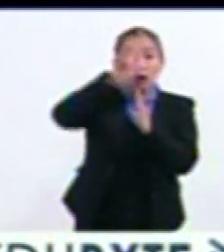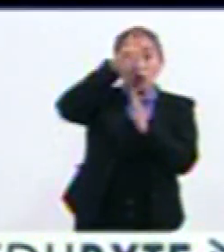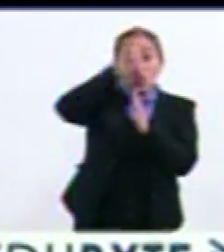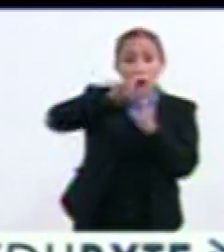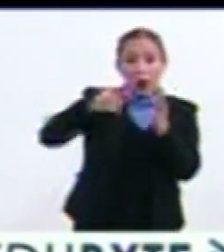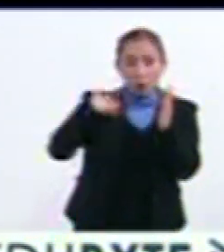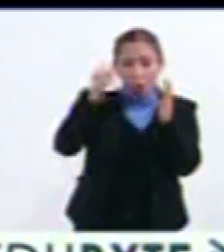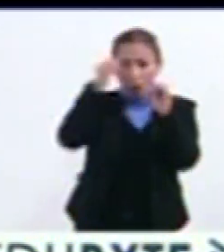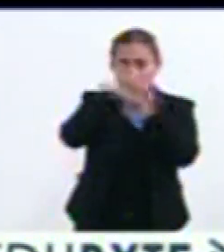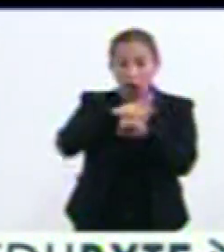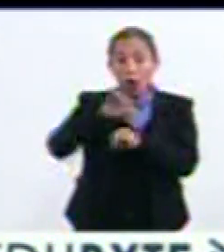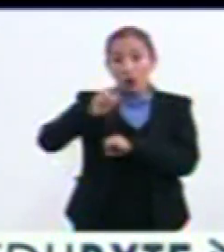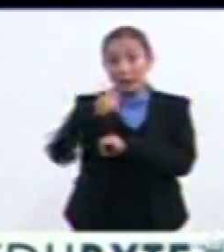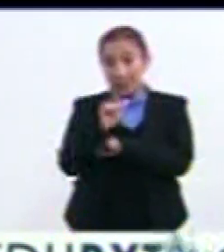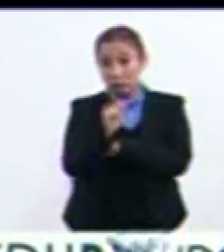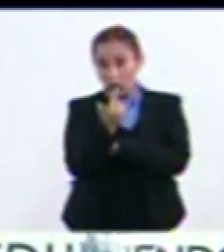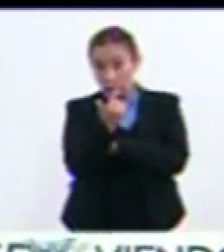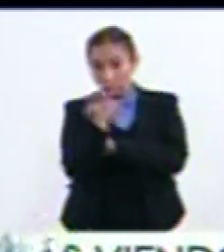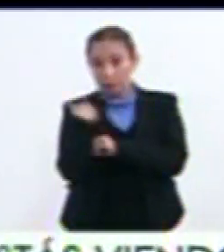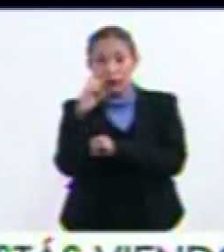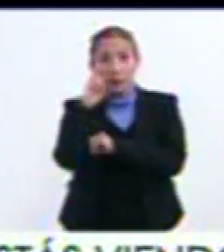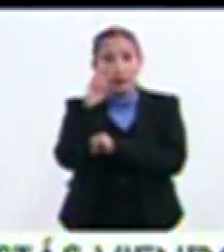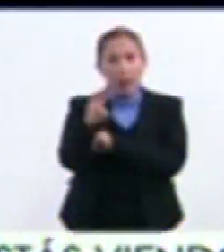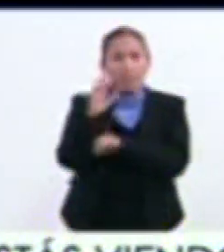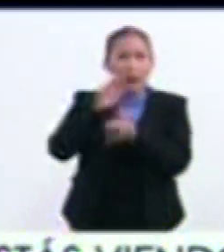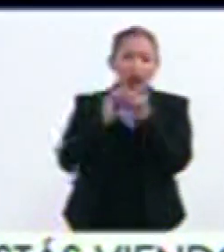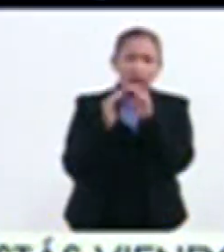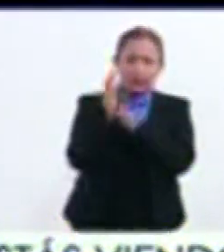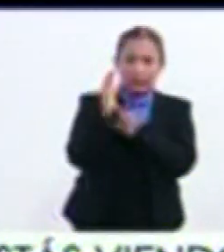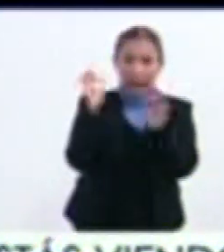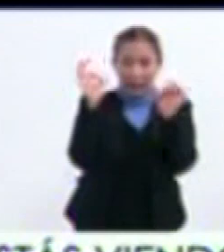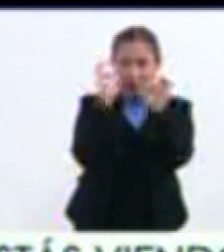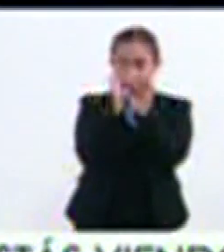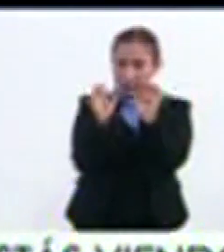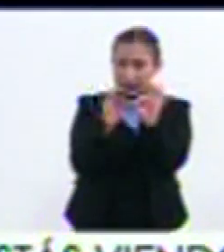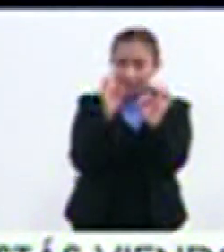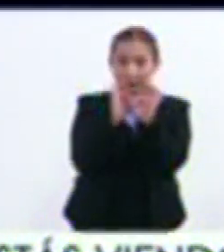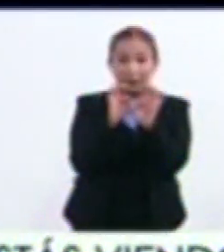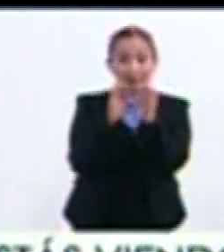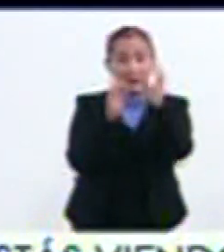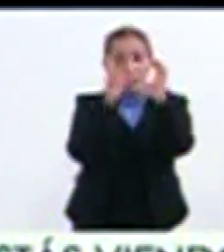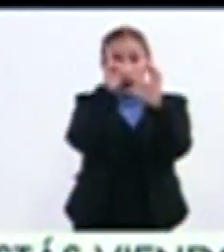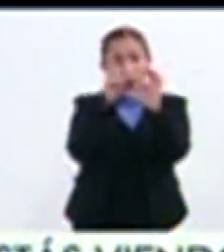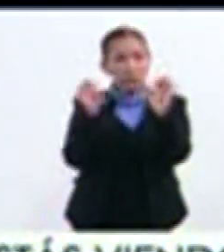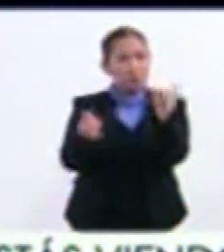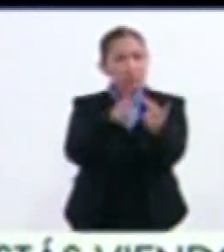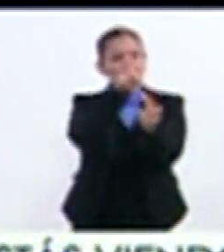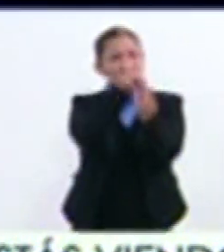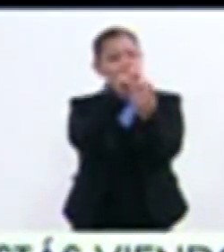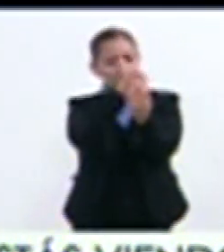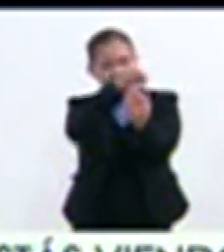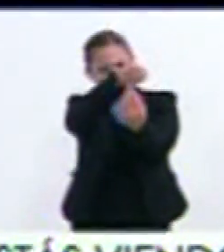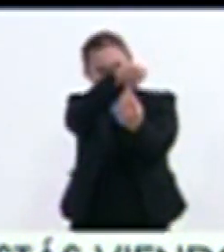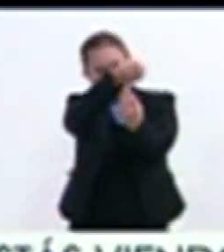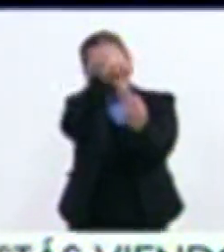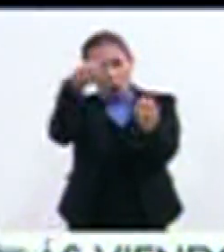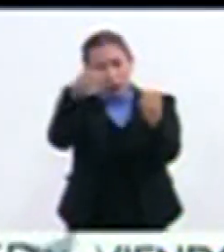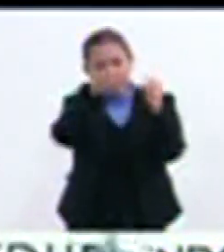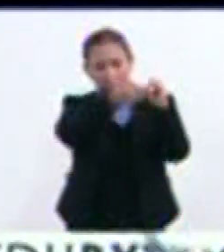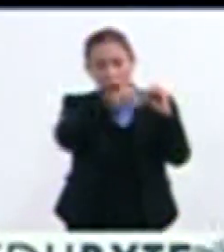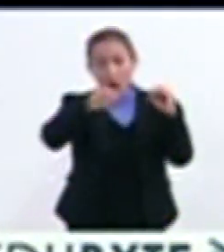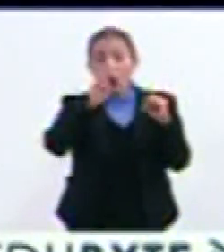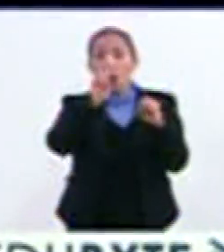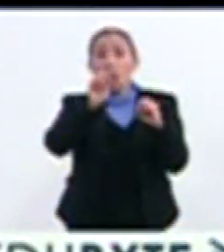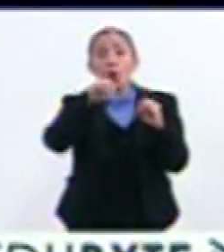zona umbral A las 11.12 se suscitó el punto máximo del eclipse El satélite estaba perfectamente alineado en la umbra